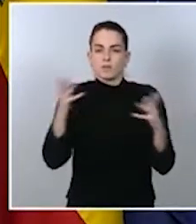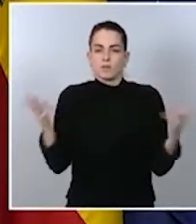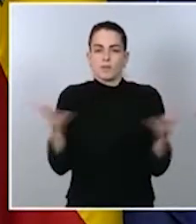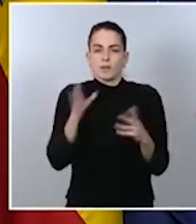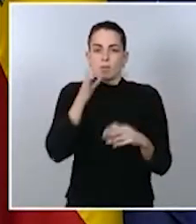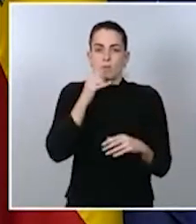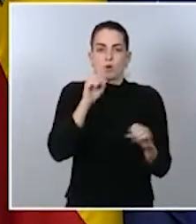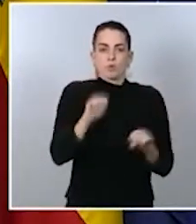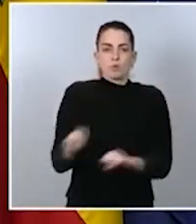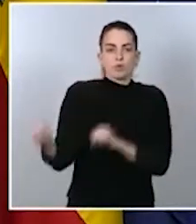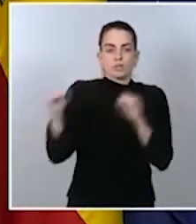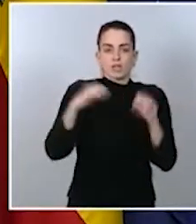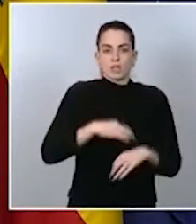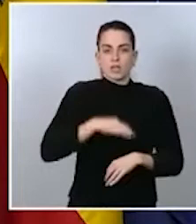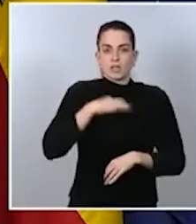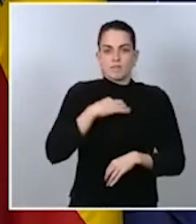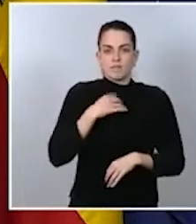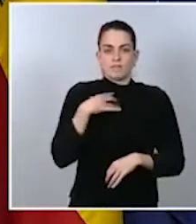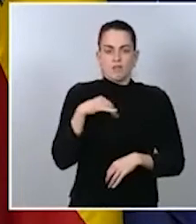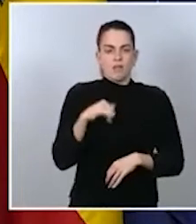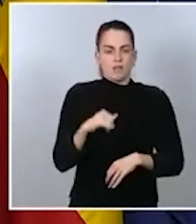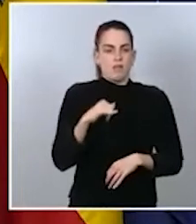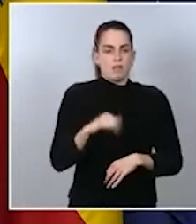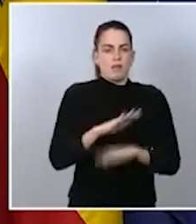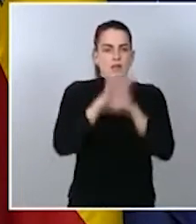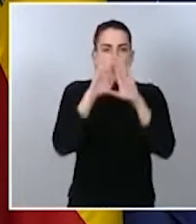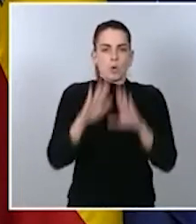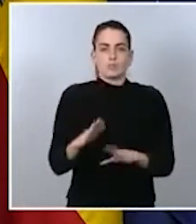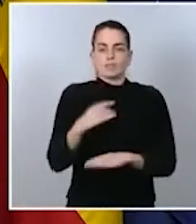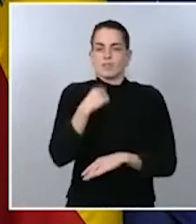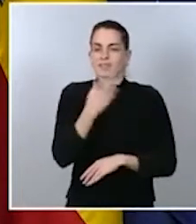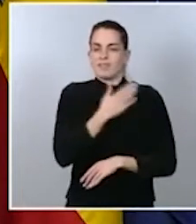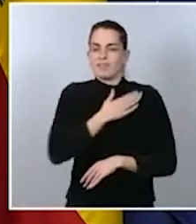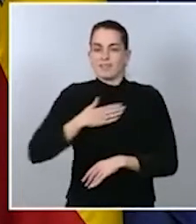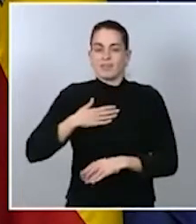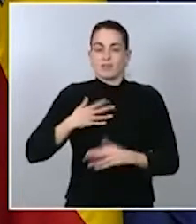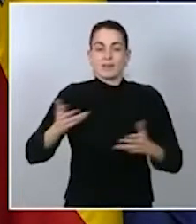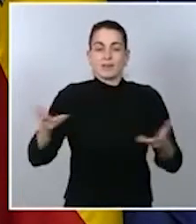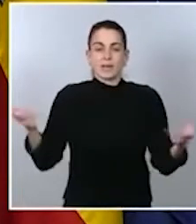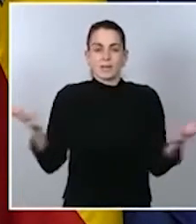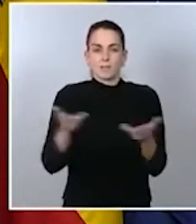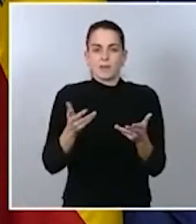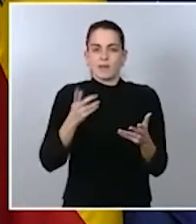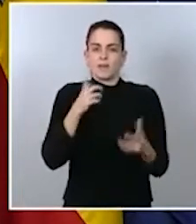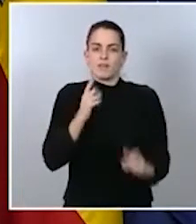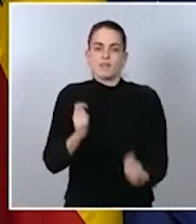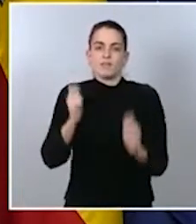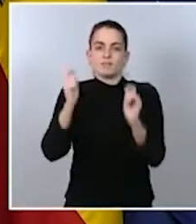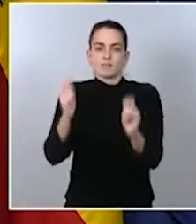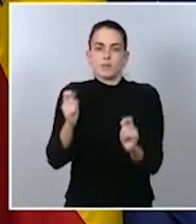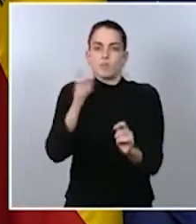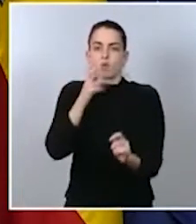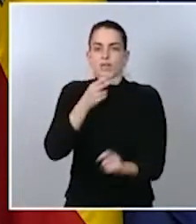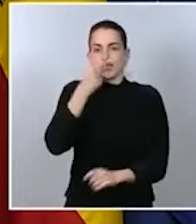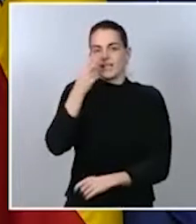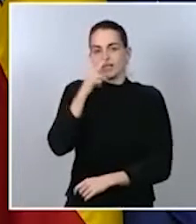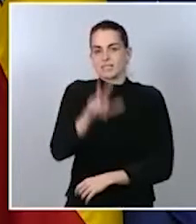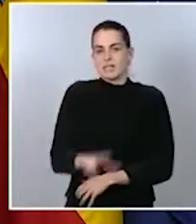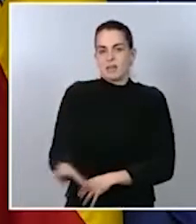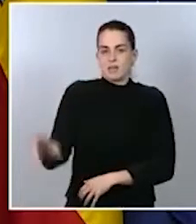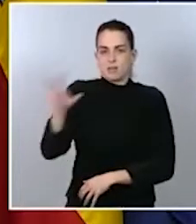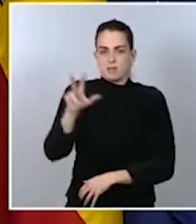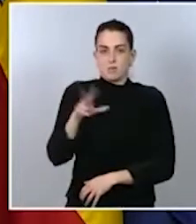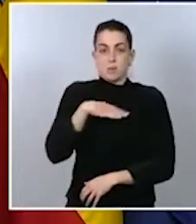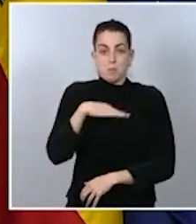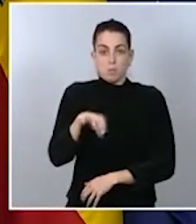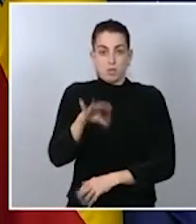la última es declarar la emergencia como de interés nacional, y es una posibilidad que tiene el